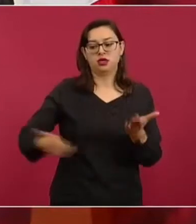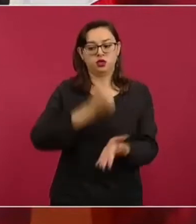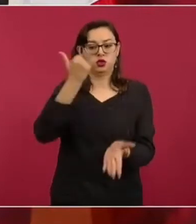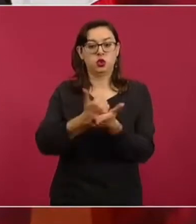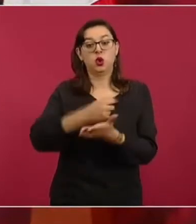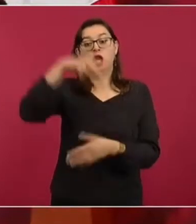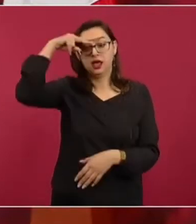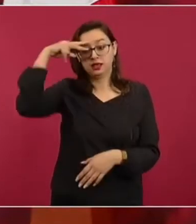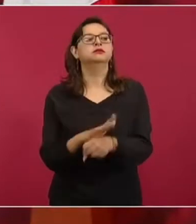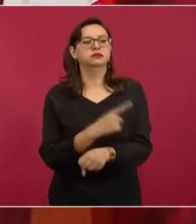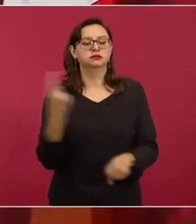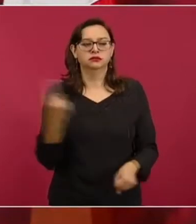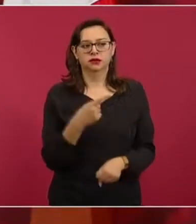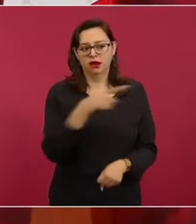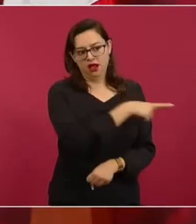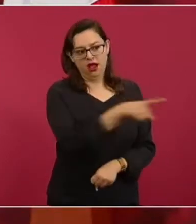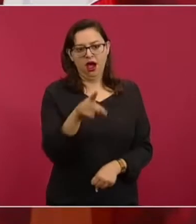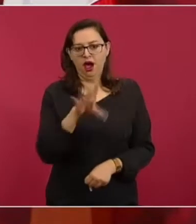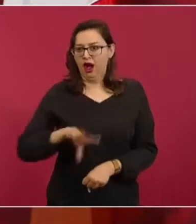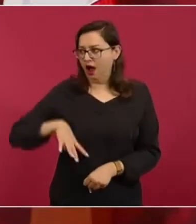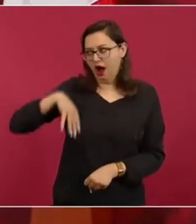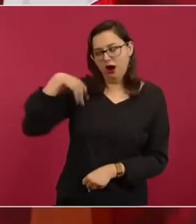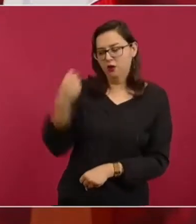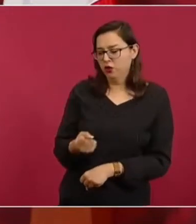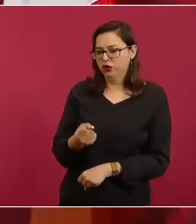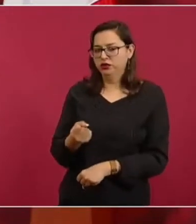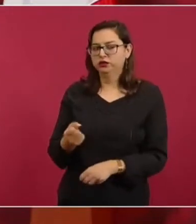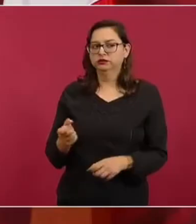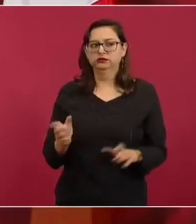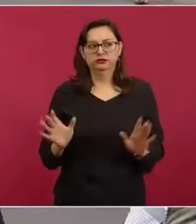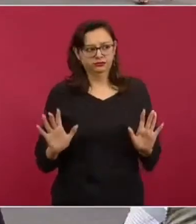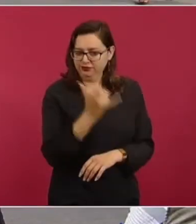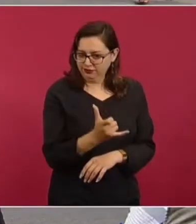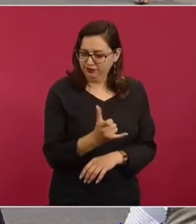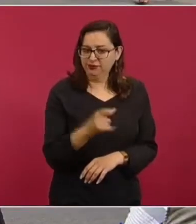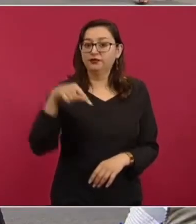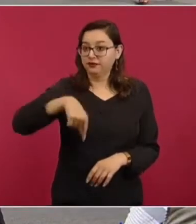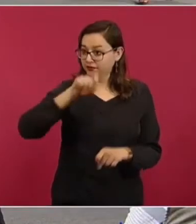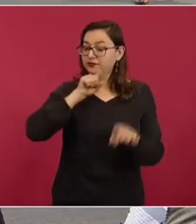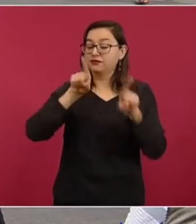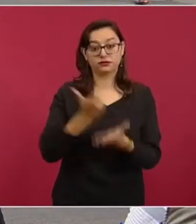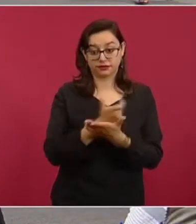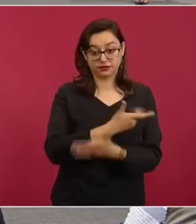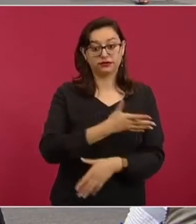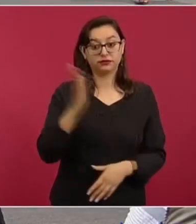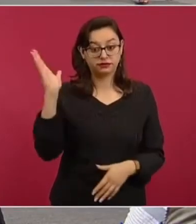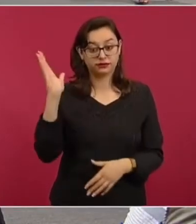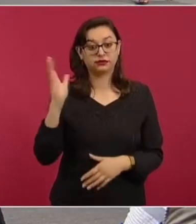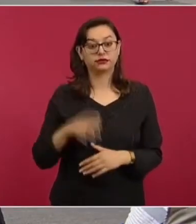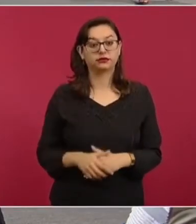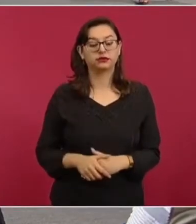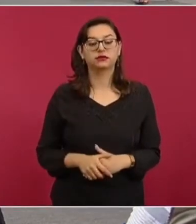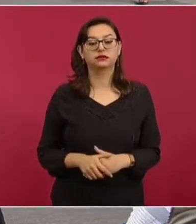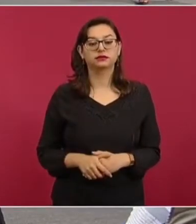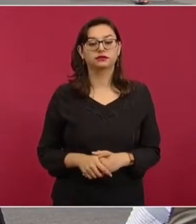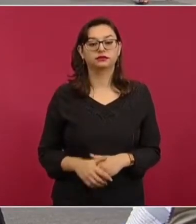en gasolinas. ¿Quién sabe por qué? Razón. Pero miren esto, en el caso